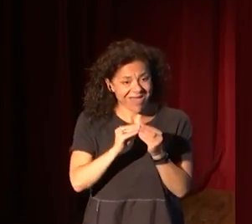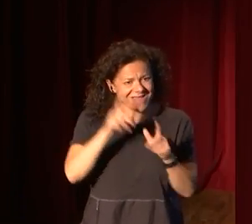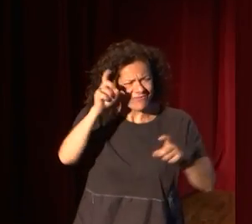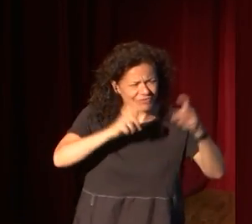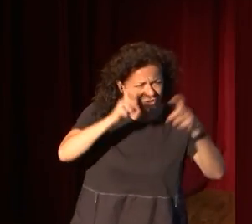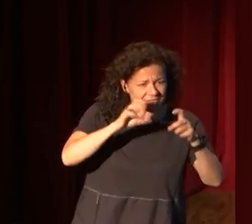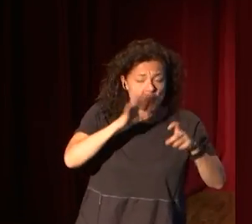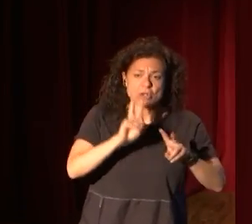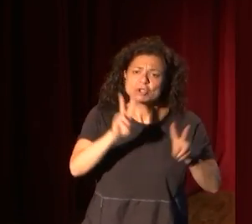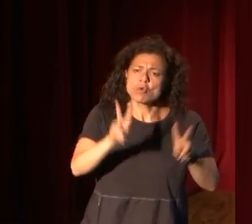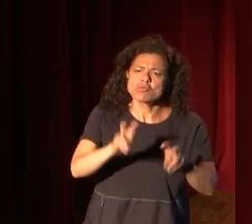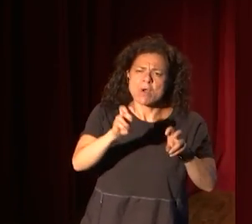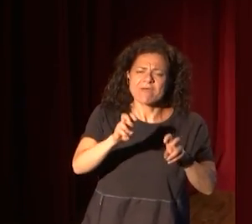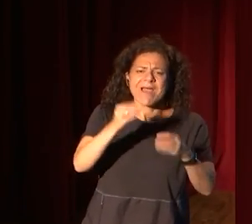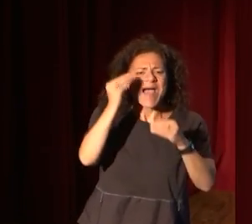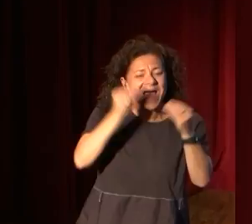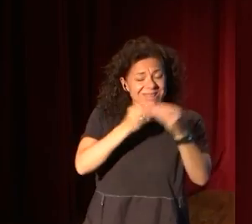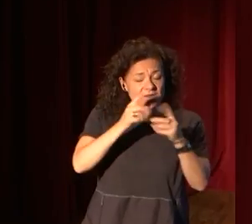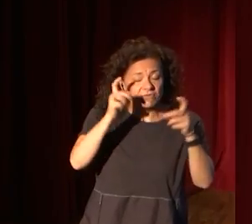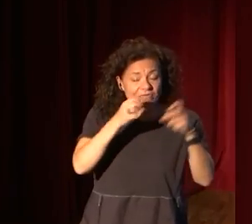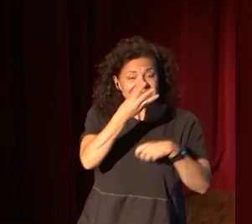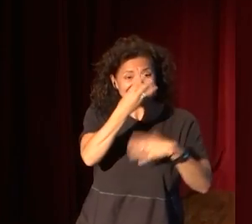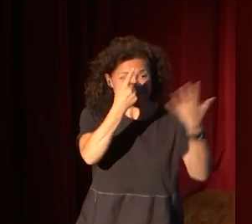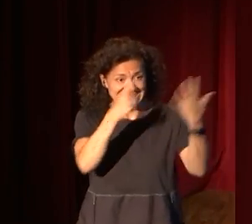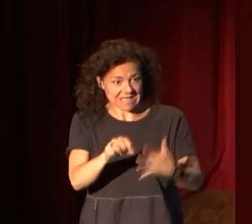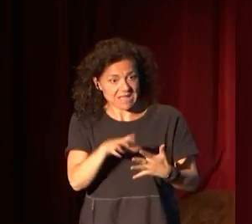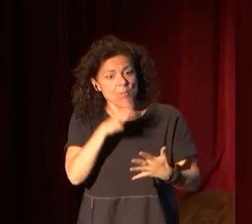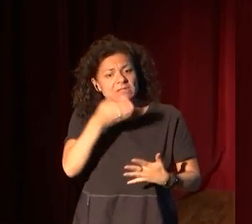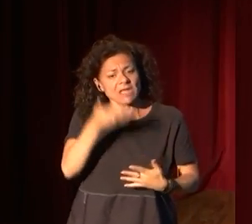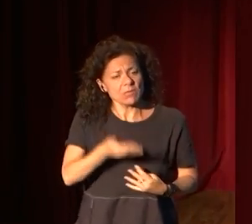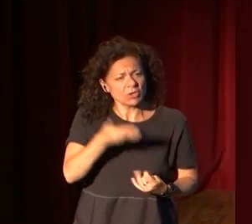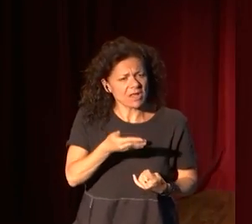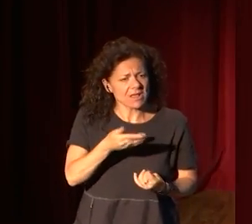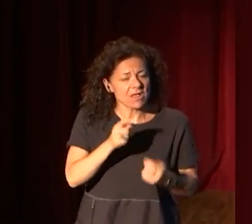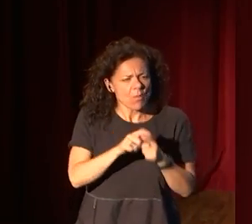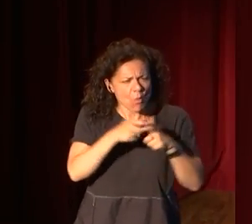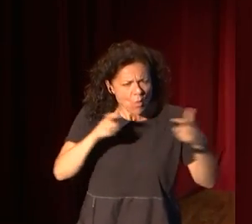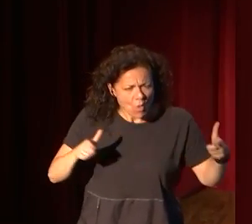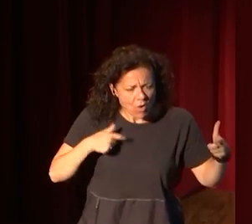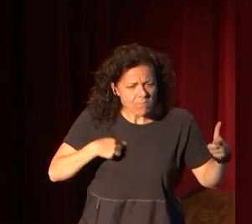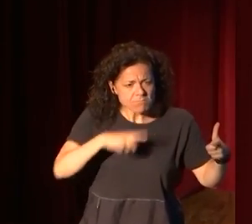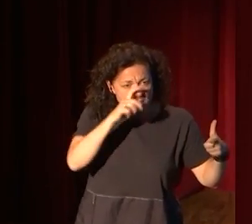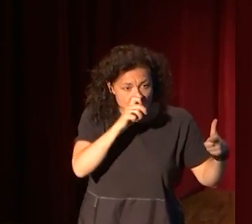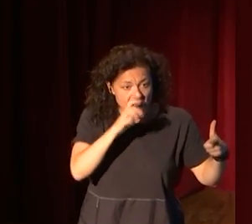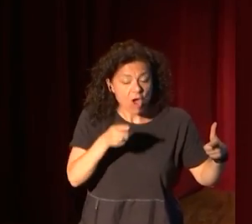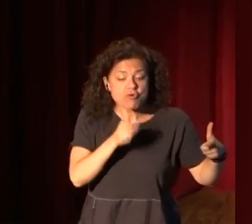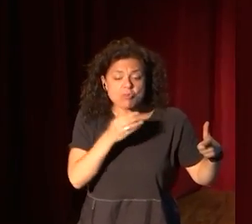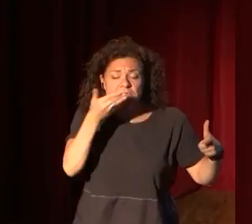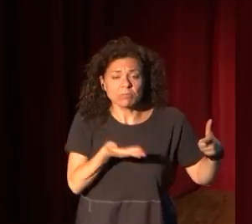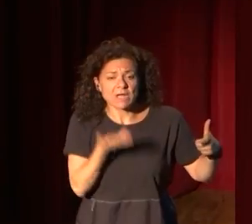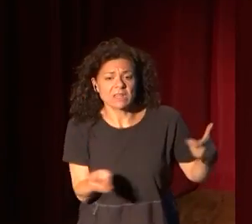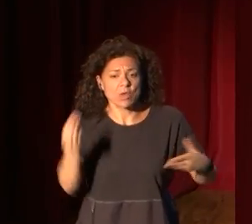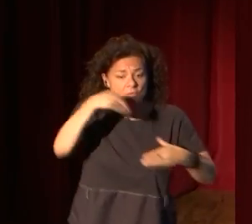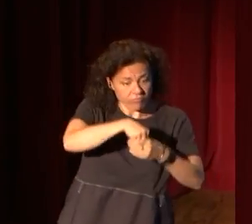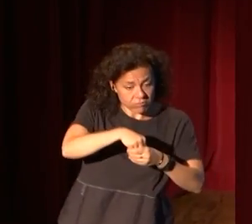porque es la nueva tecnología, hacer fotografías en 360. cómo es fundamental hacer realidad aumentada, cómo es fundamental implementar tras